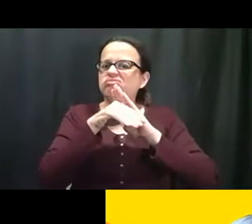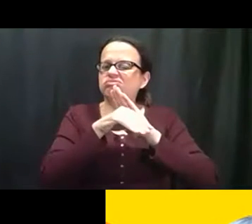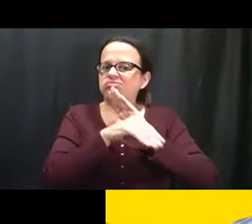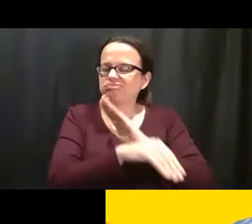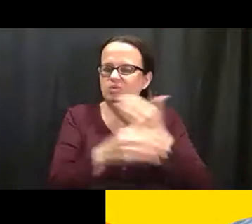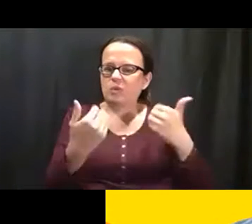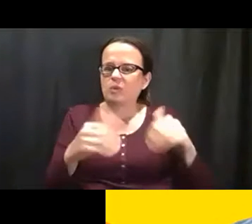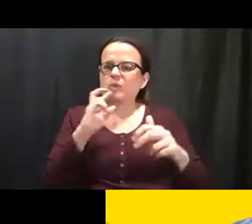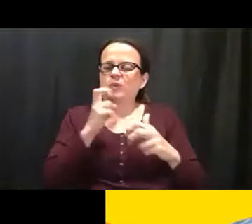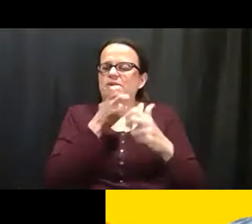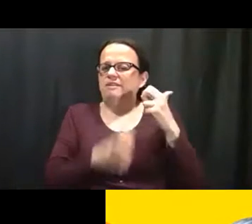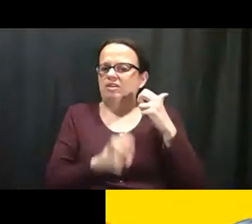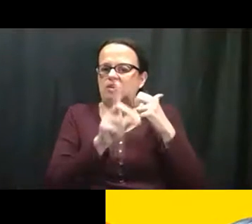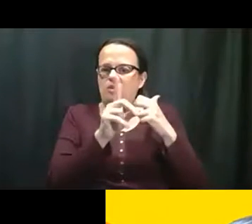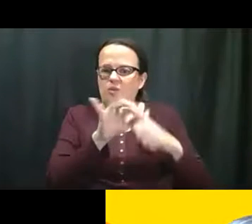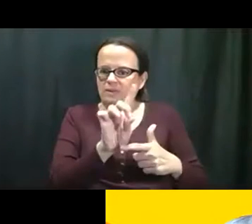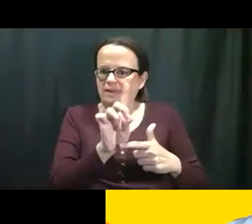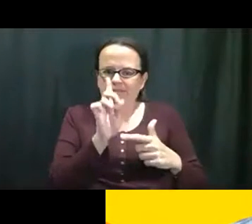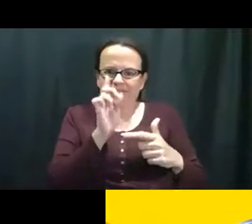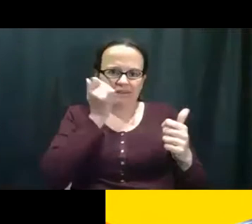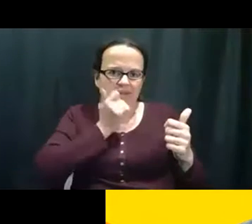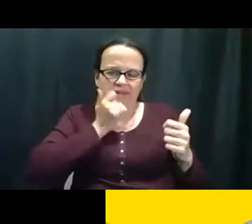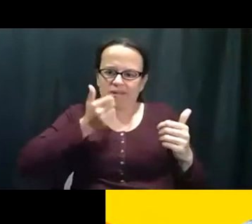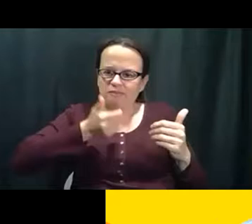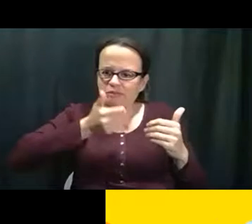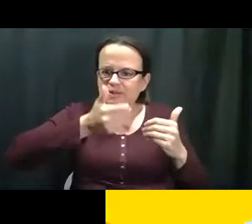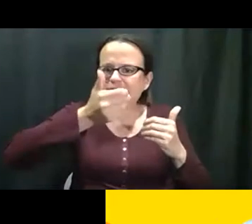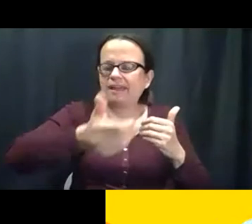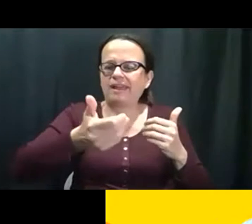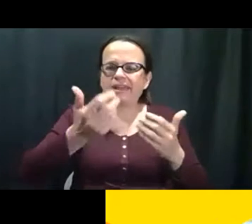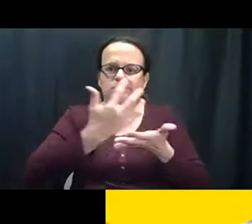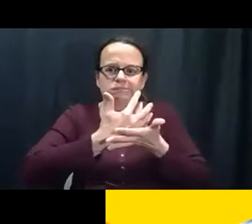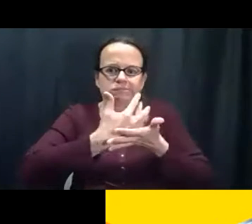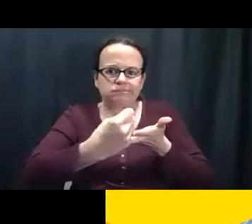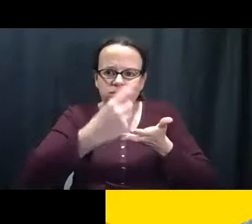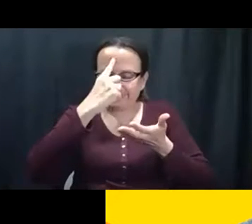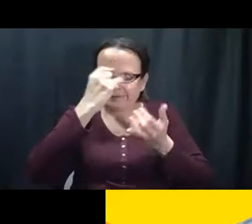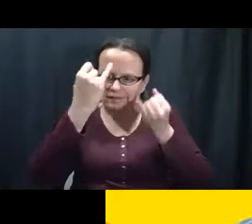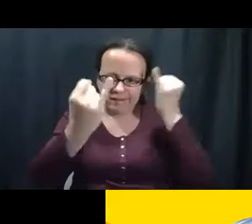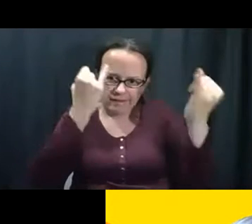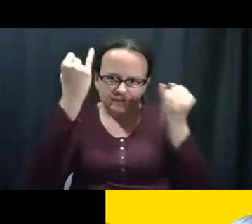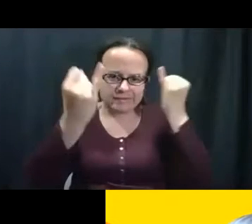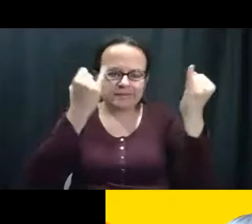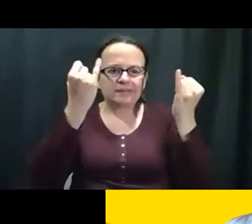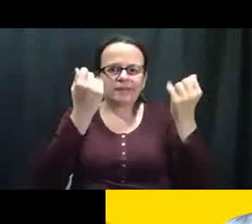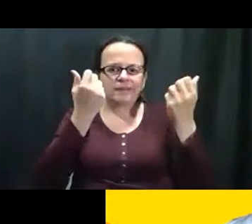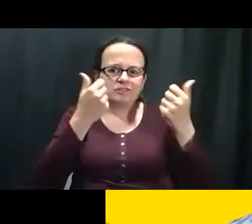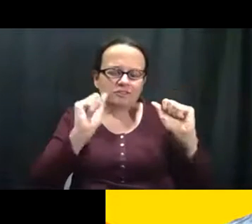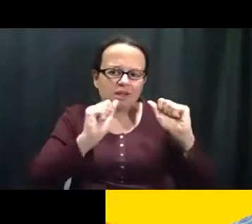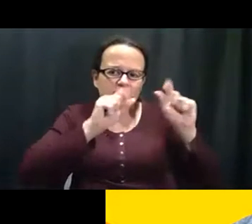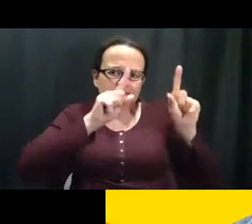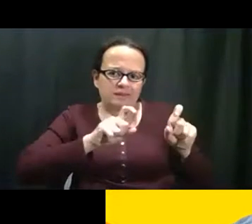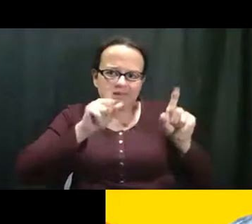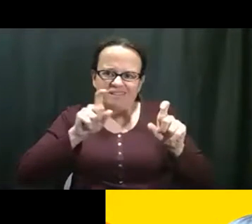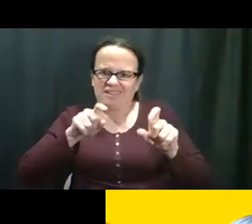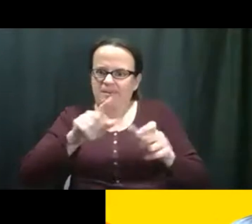deteriorar y se convirtió más y más difícil en cada día. Y nosotros ya no teníamos ideas y cosas que podíamos